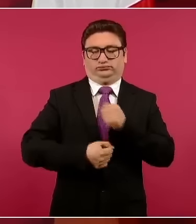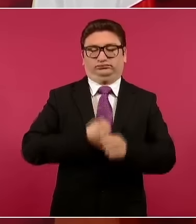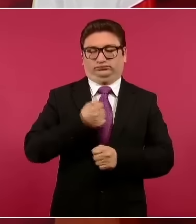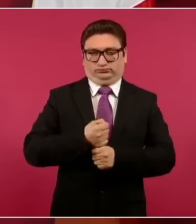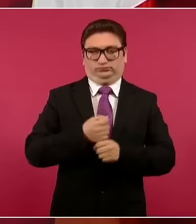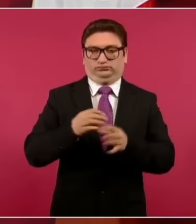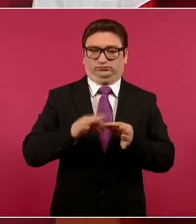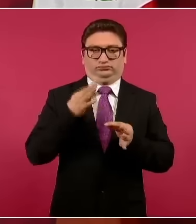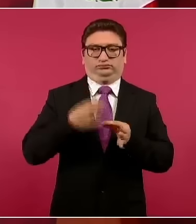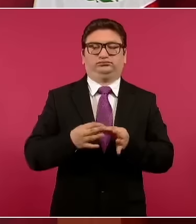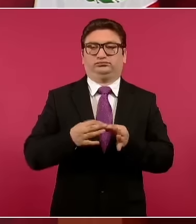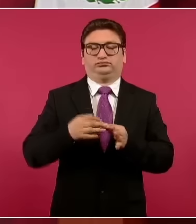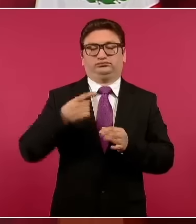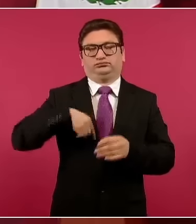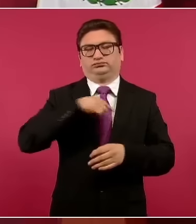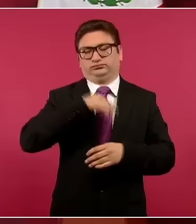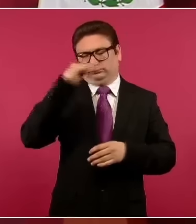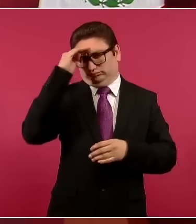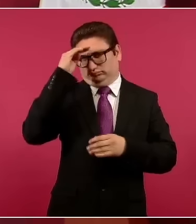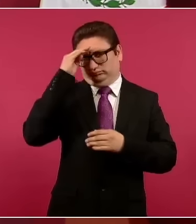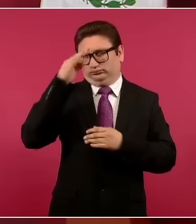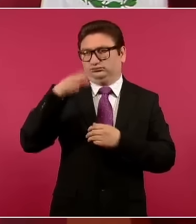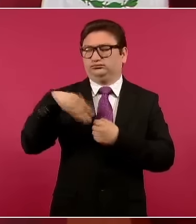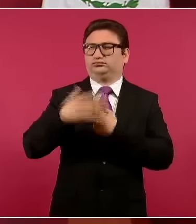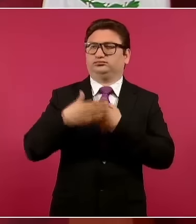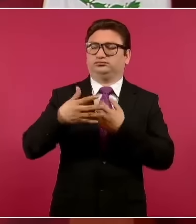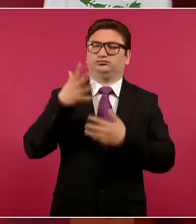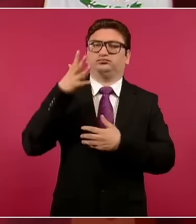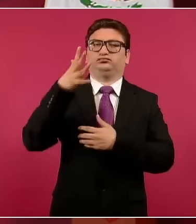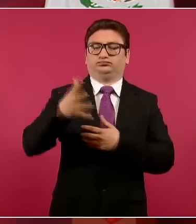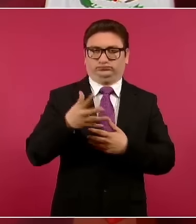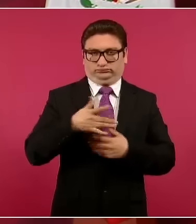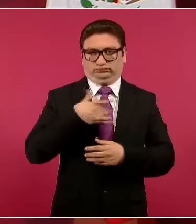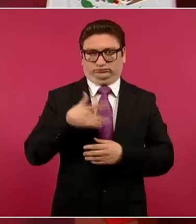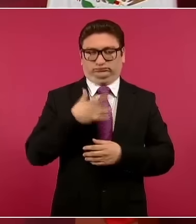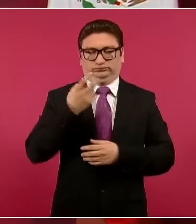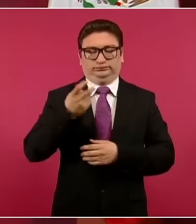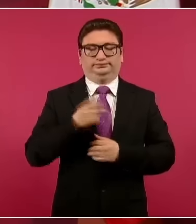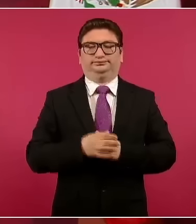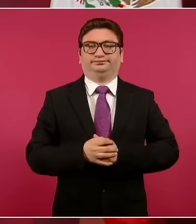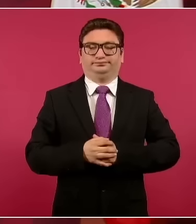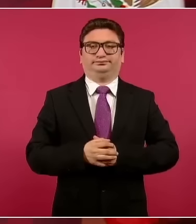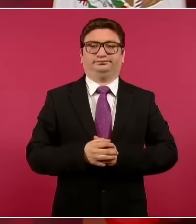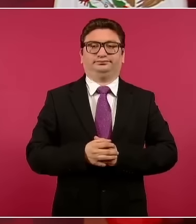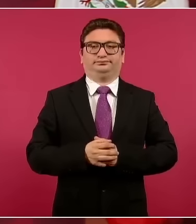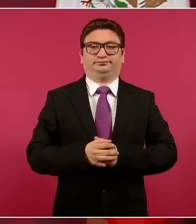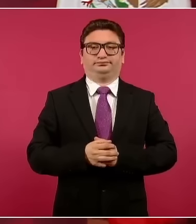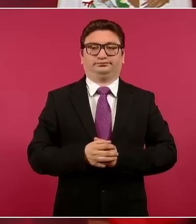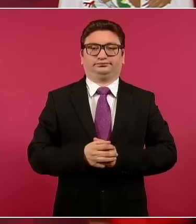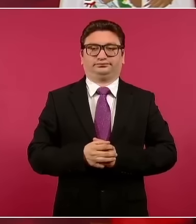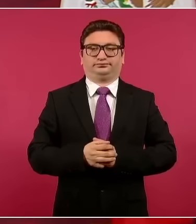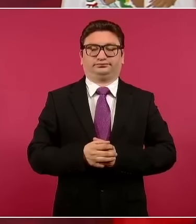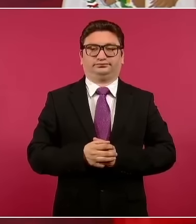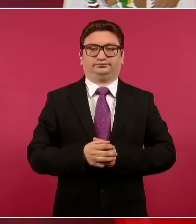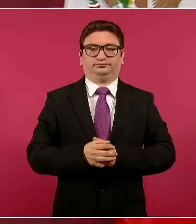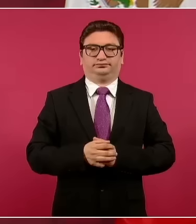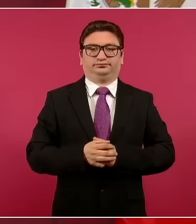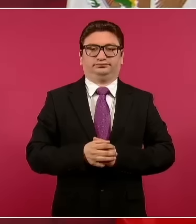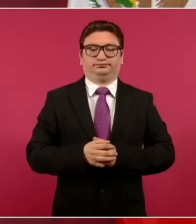Entonces, pero ya estamos pensando hacia adelante y ya